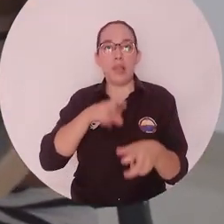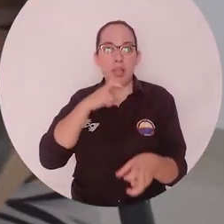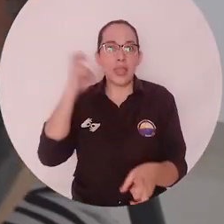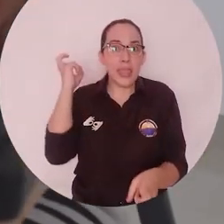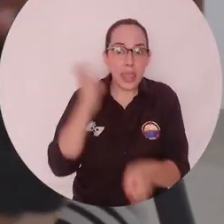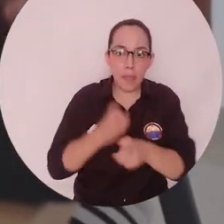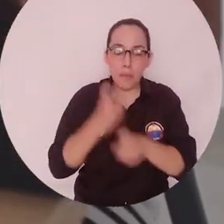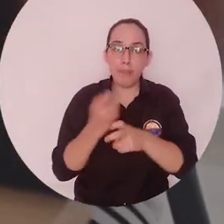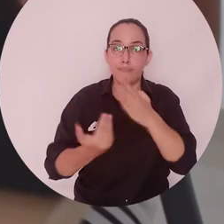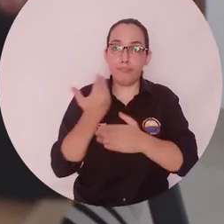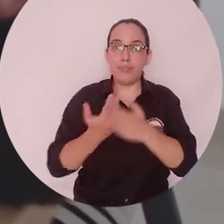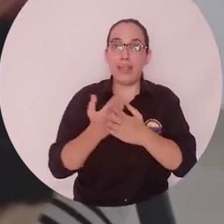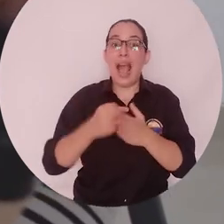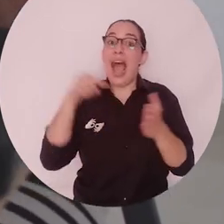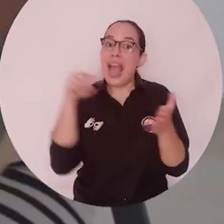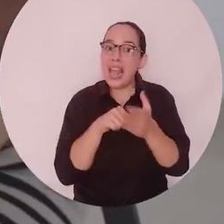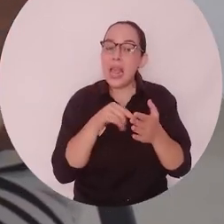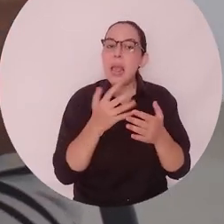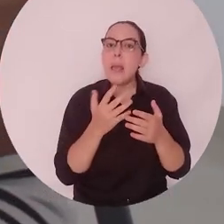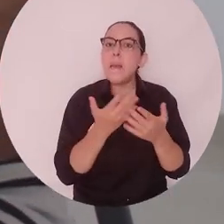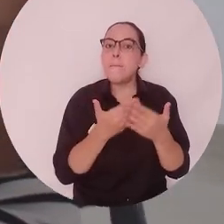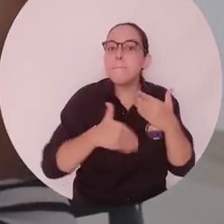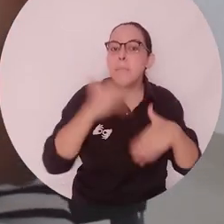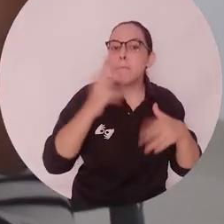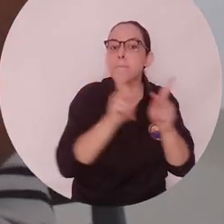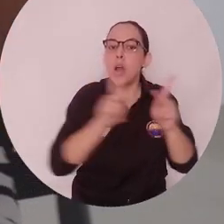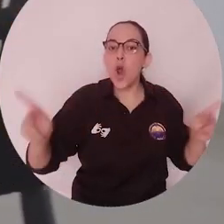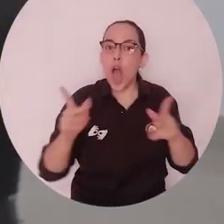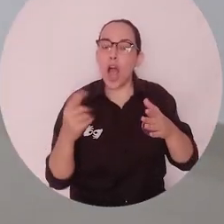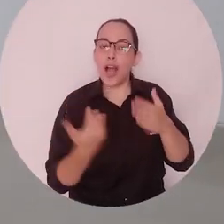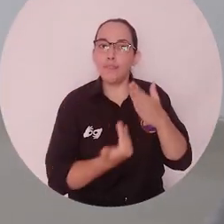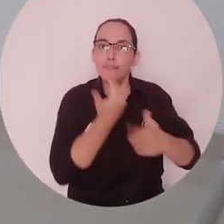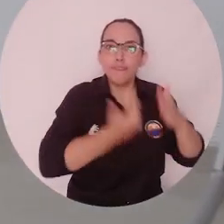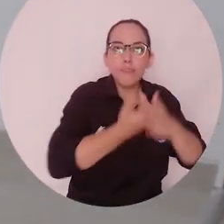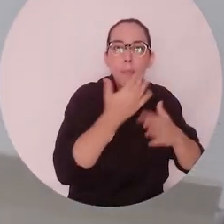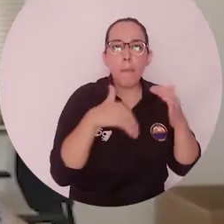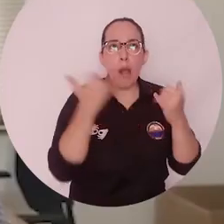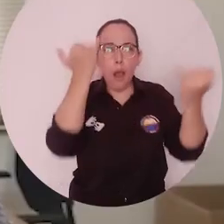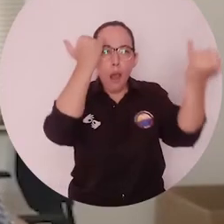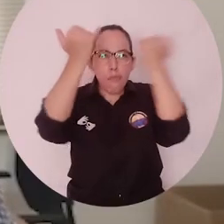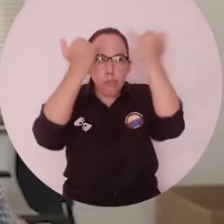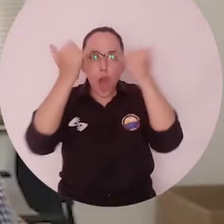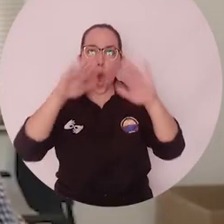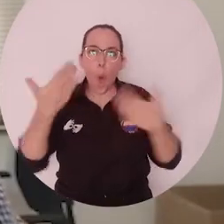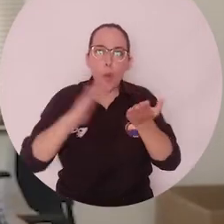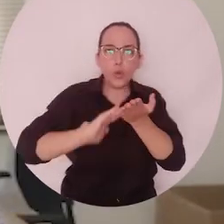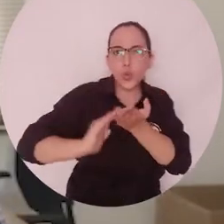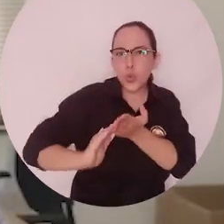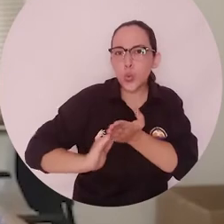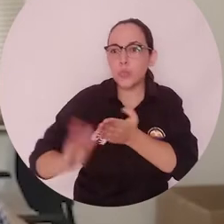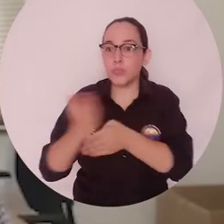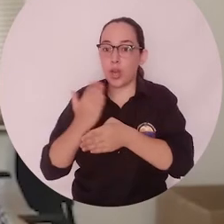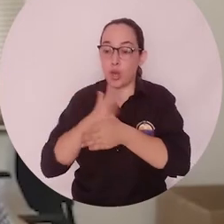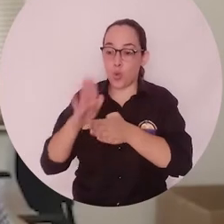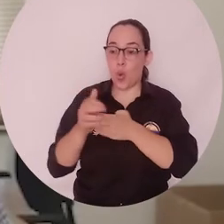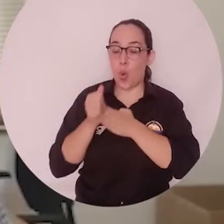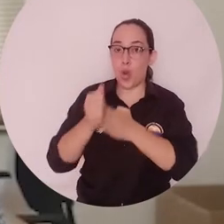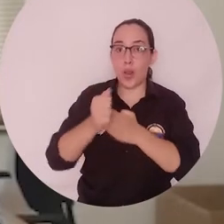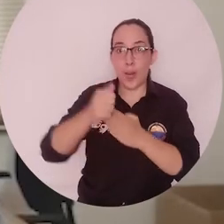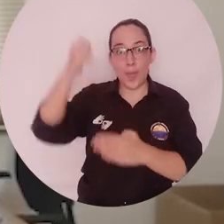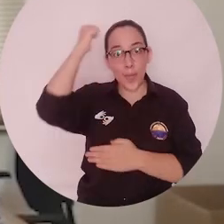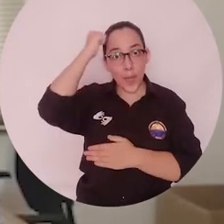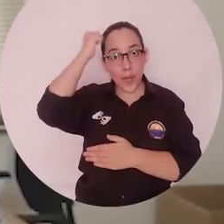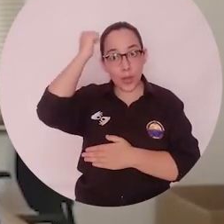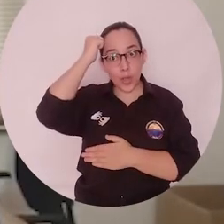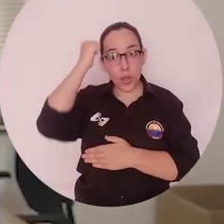Ahí es donde los emprendedores pueden innovar y pueden solucionar problemas. Con orientar a los estudiantes, no solo a salir a buscar